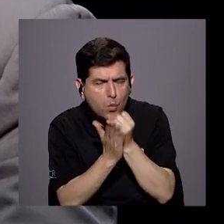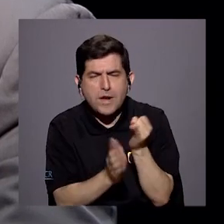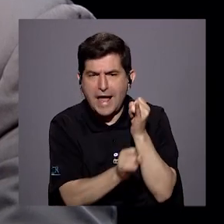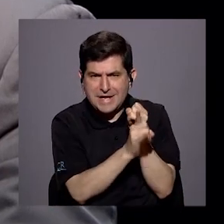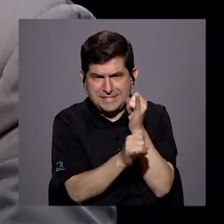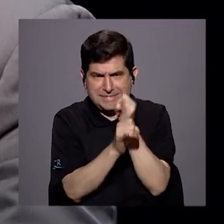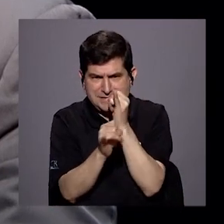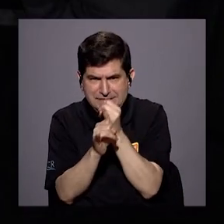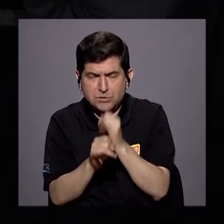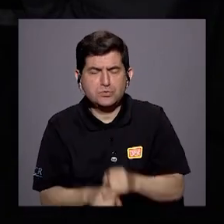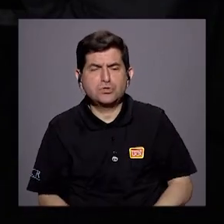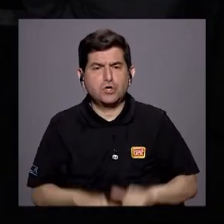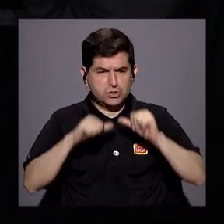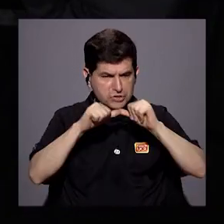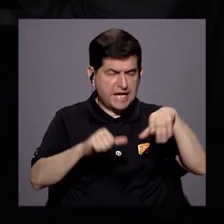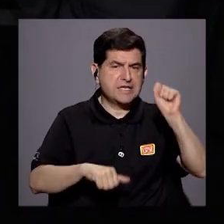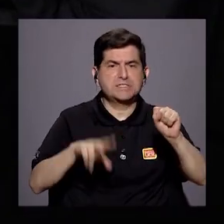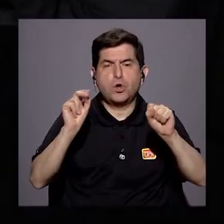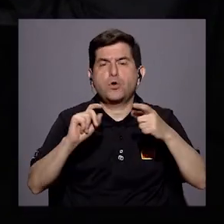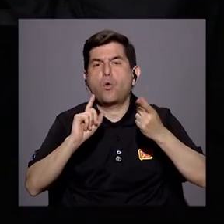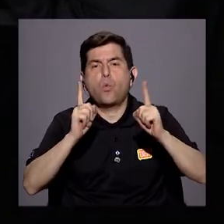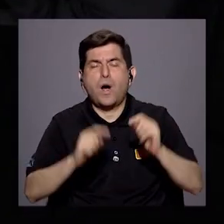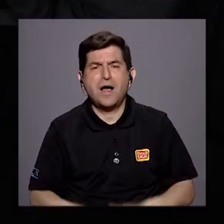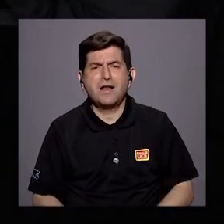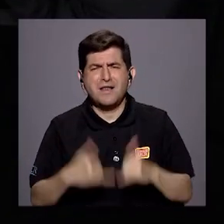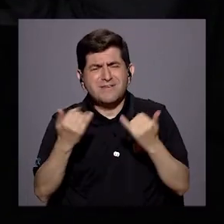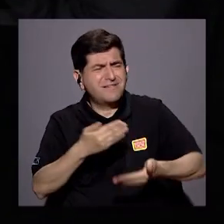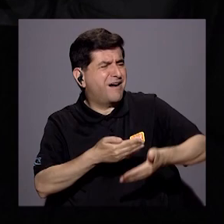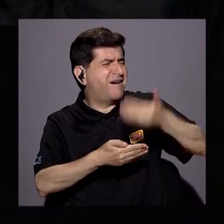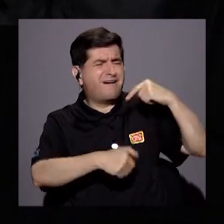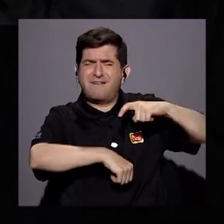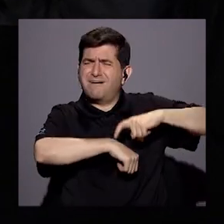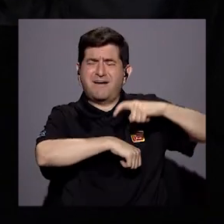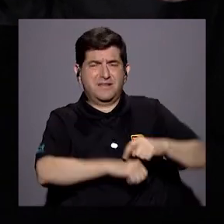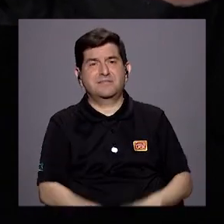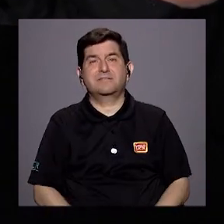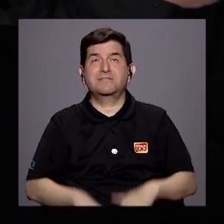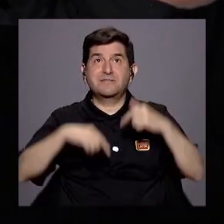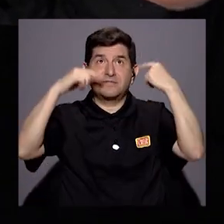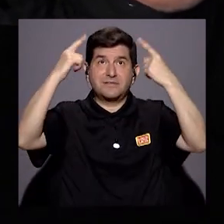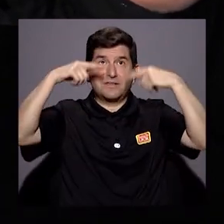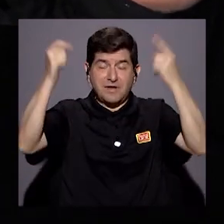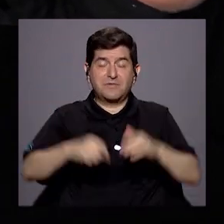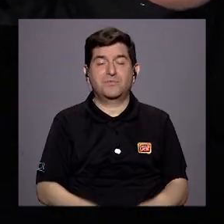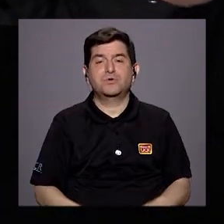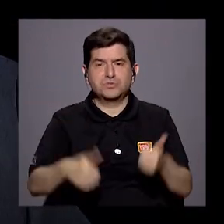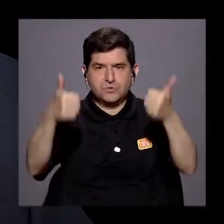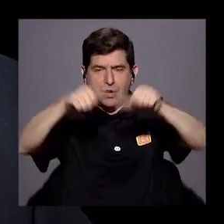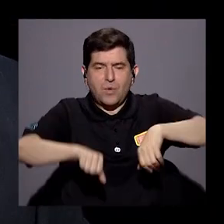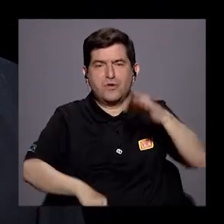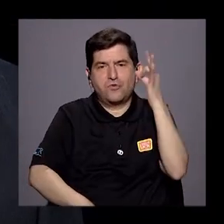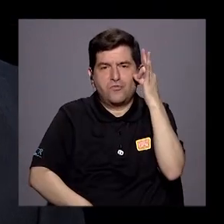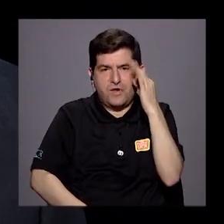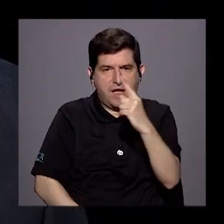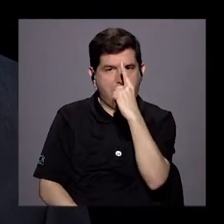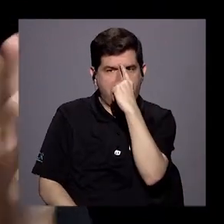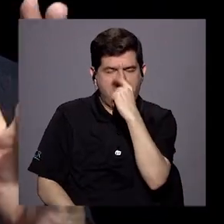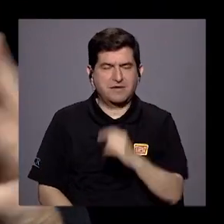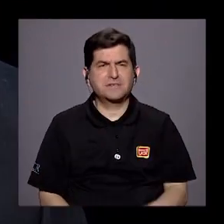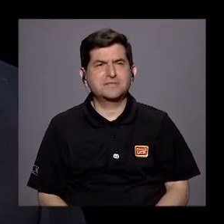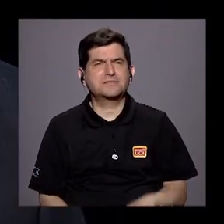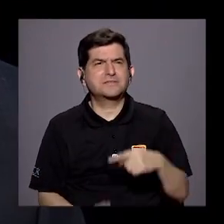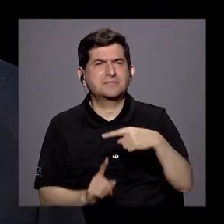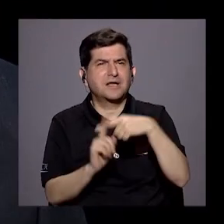instituciones van y cuáles no van. Por supuesto. Esto viene desde hace rato. Miren, el famoso pacto Figueres-Calderón que se hizo a